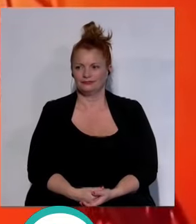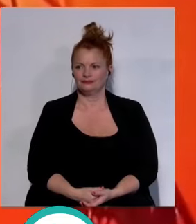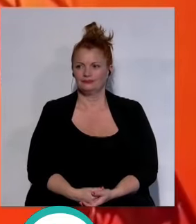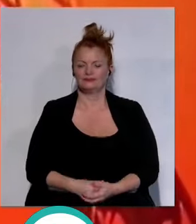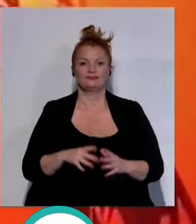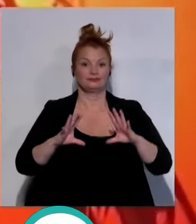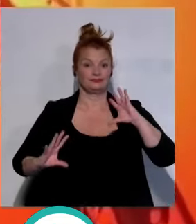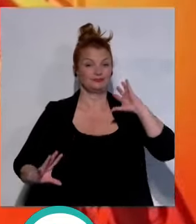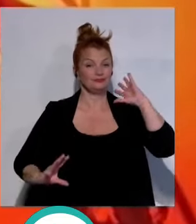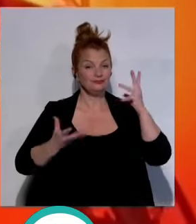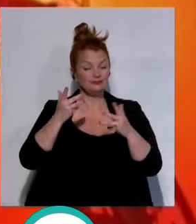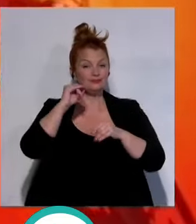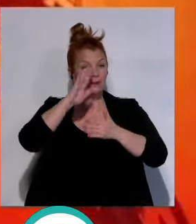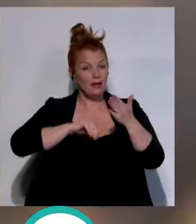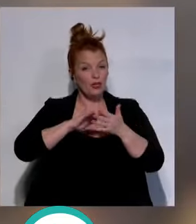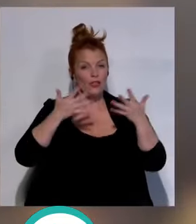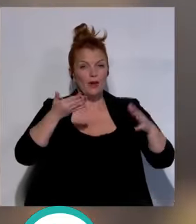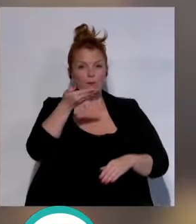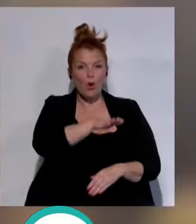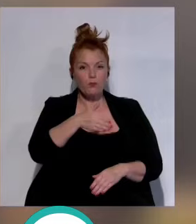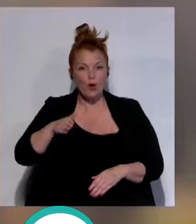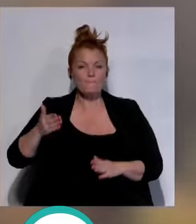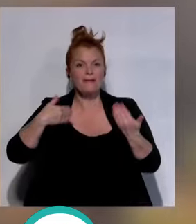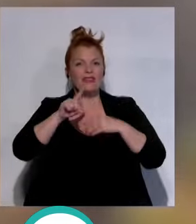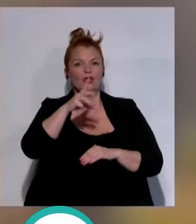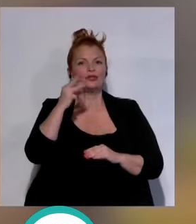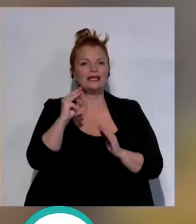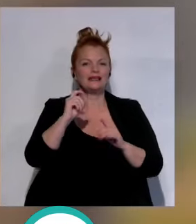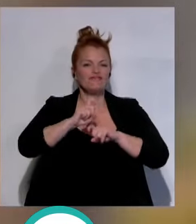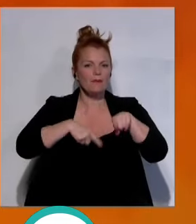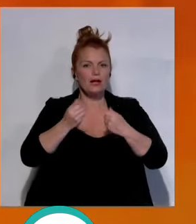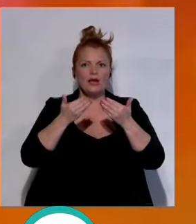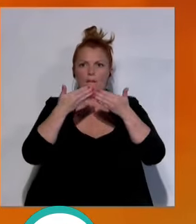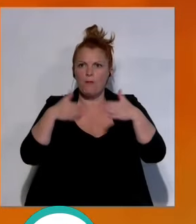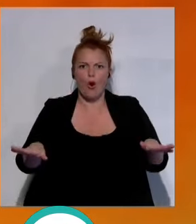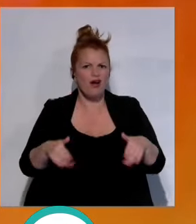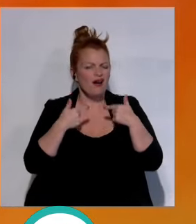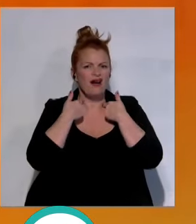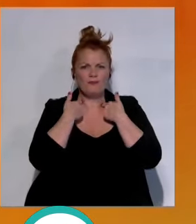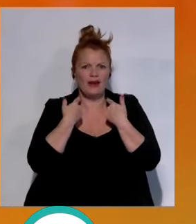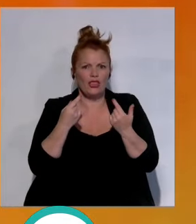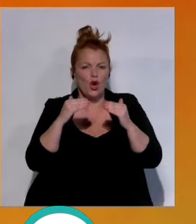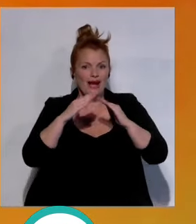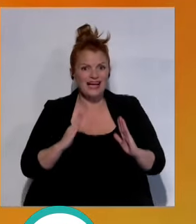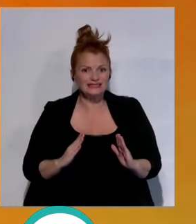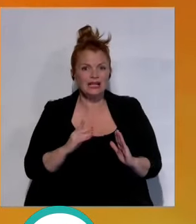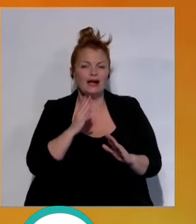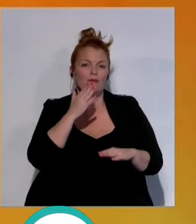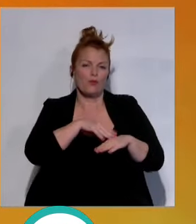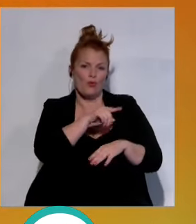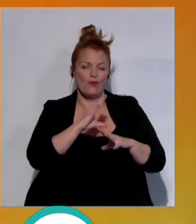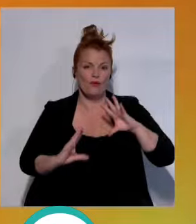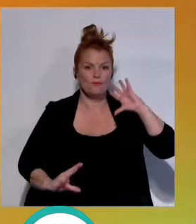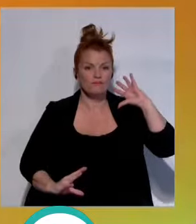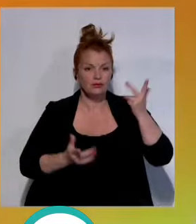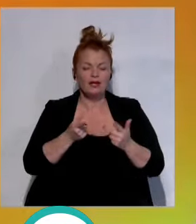Valencia en el que murieron 10 personas y más de 130 familias perdieron sus casas devoradas por las llamas ha vuelto a poner sobre la mesa